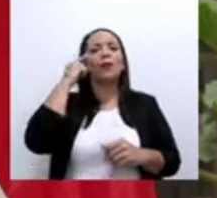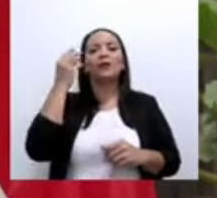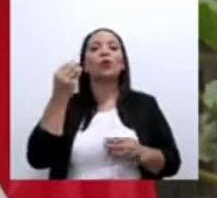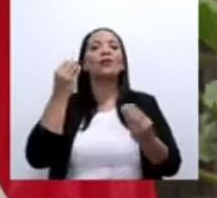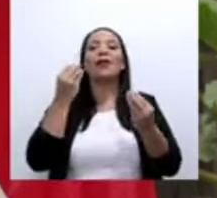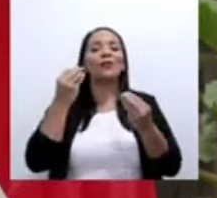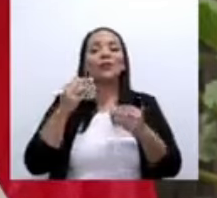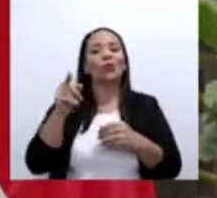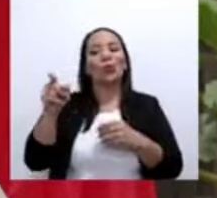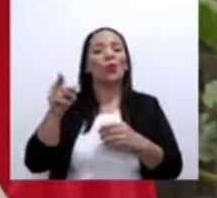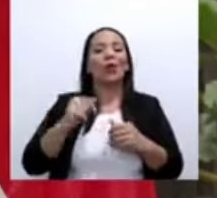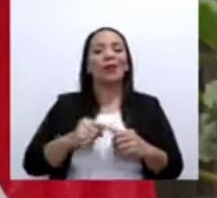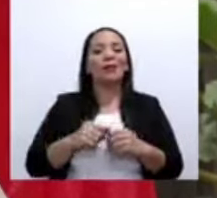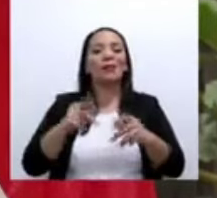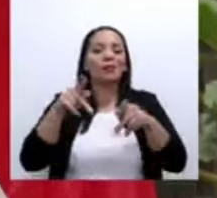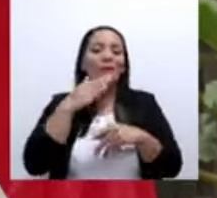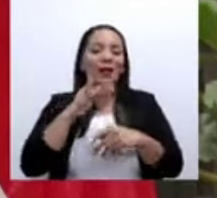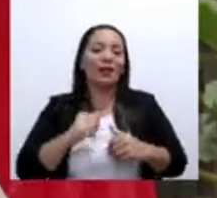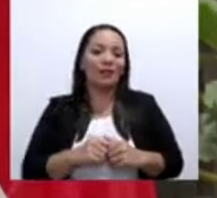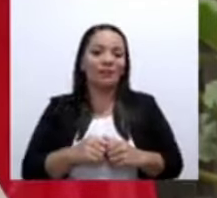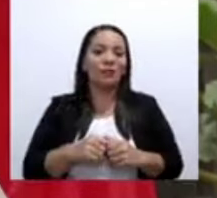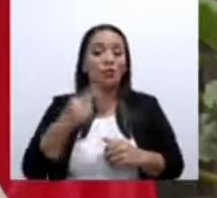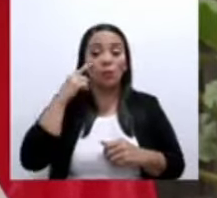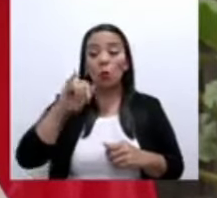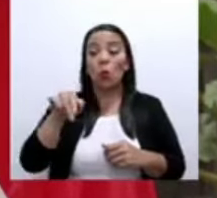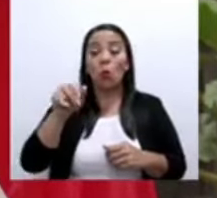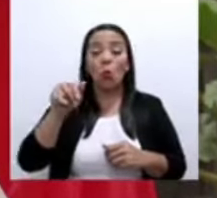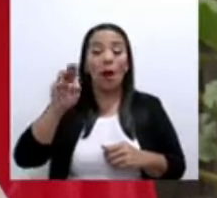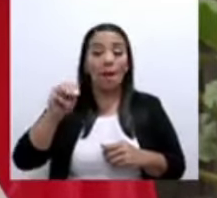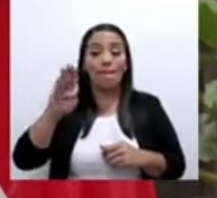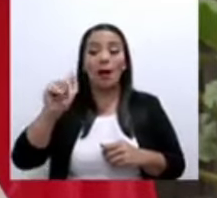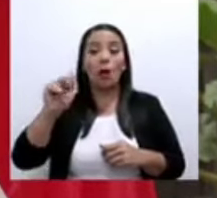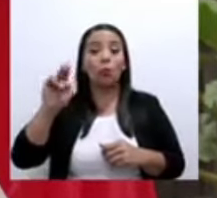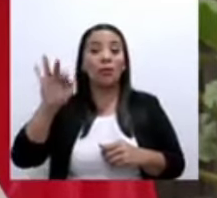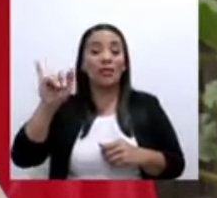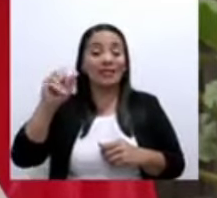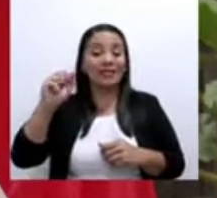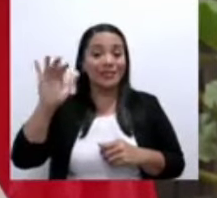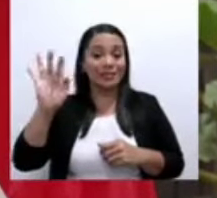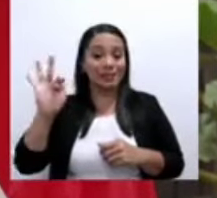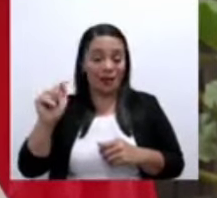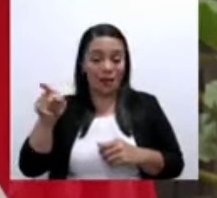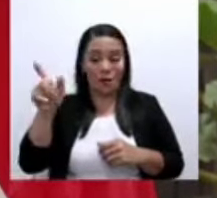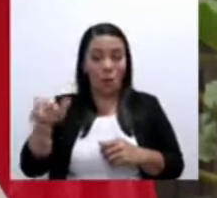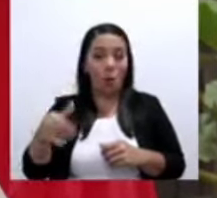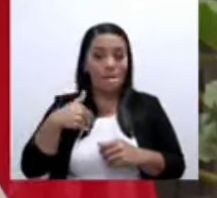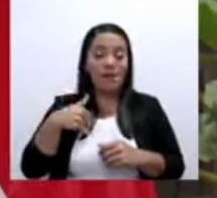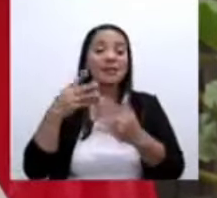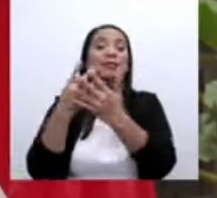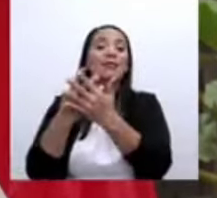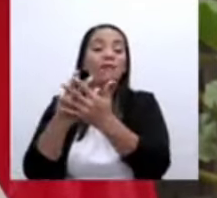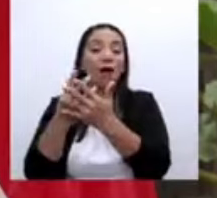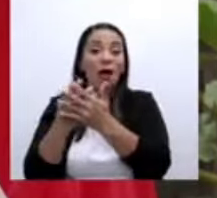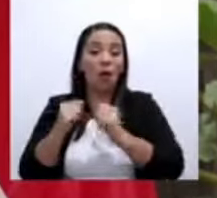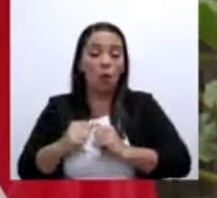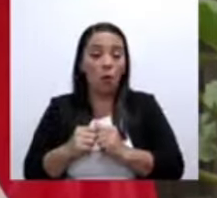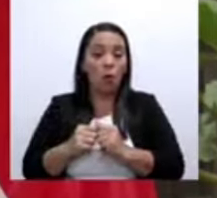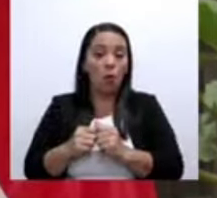Pienso que don Juan Bautista Rodríguez Chávez ha estado encerrado en un ataúd,